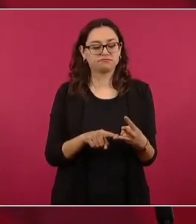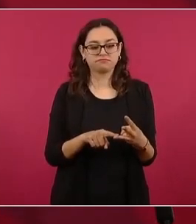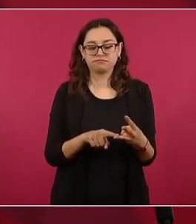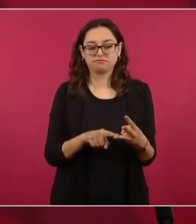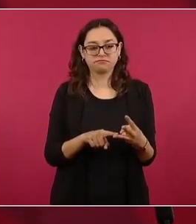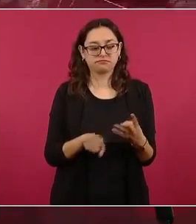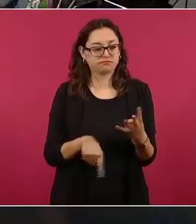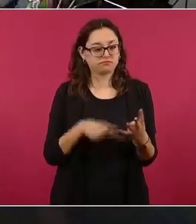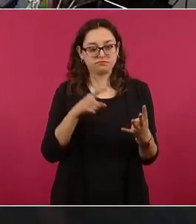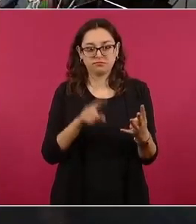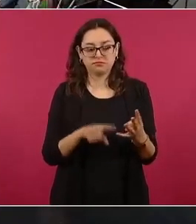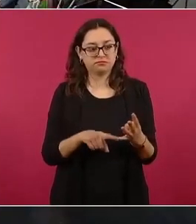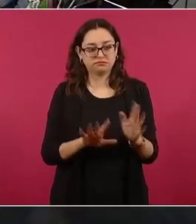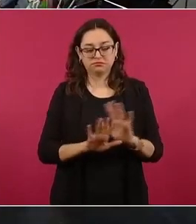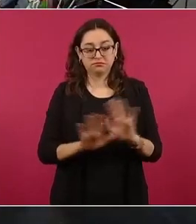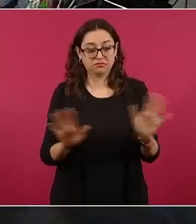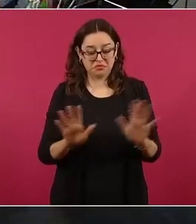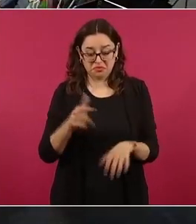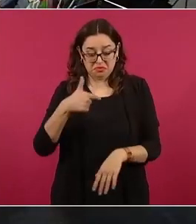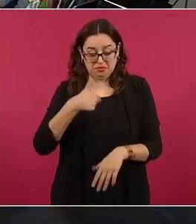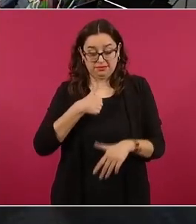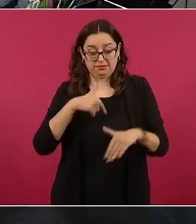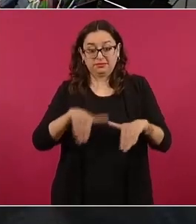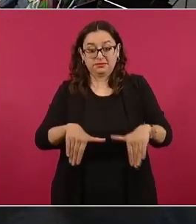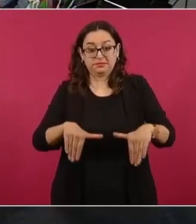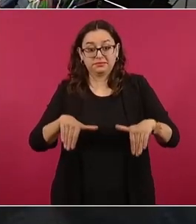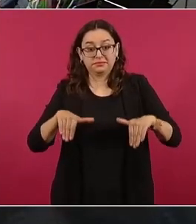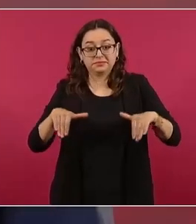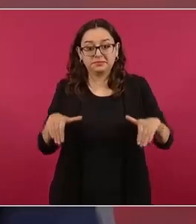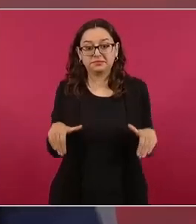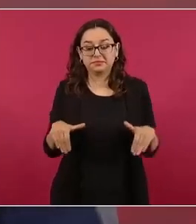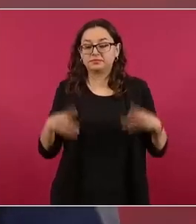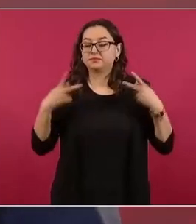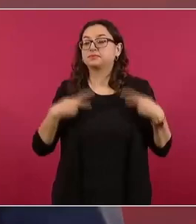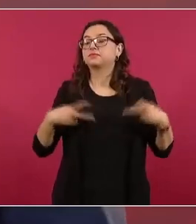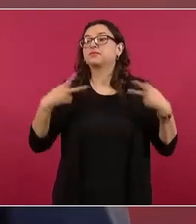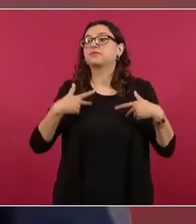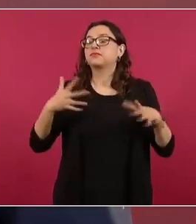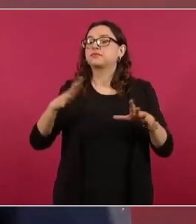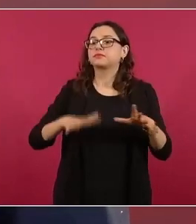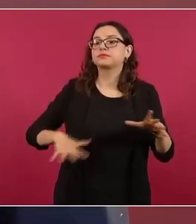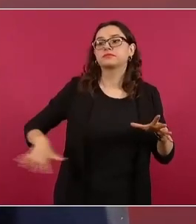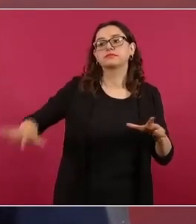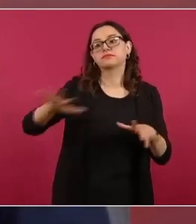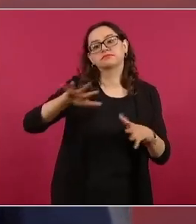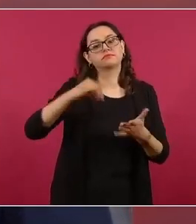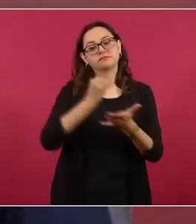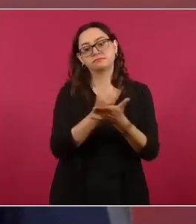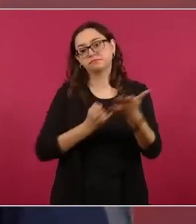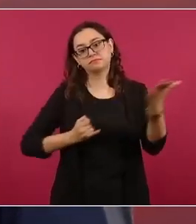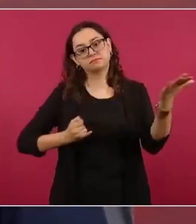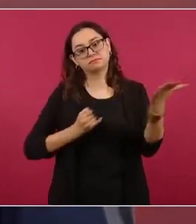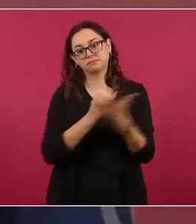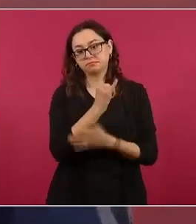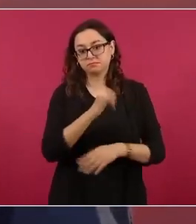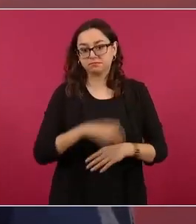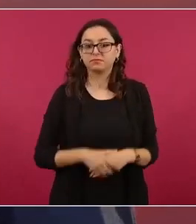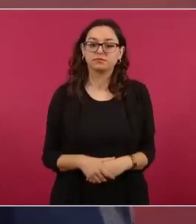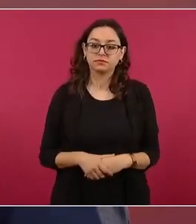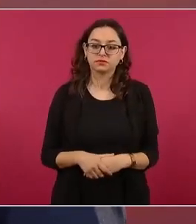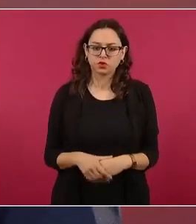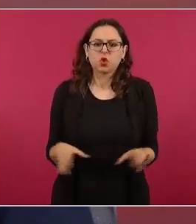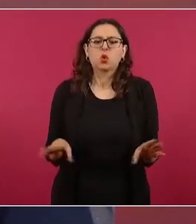va a ser el pueblo y pues cada partido tiene su